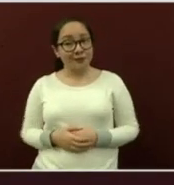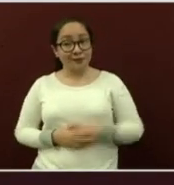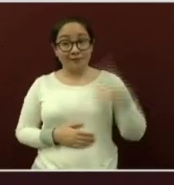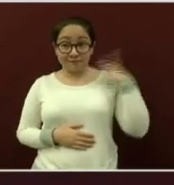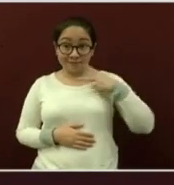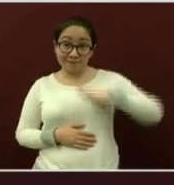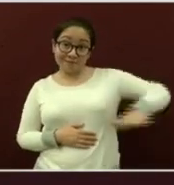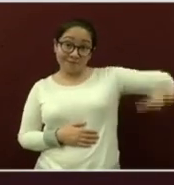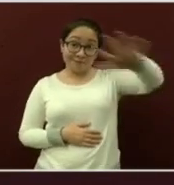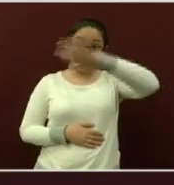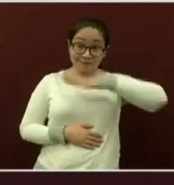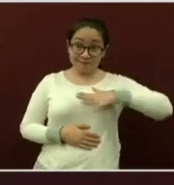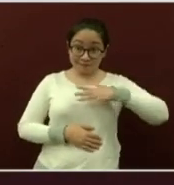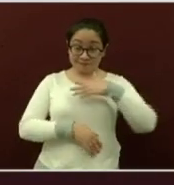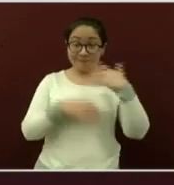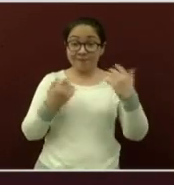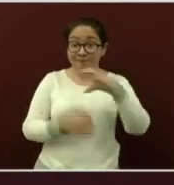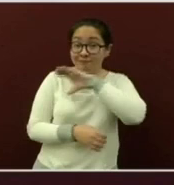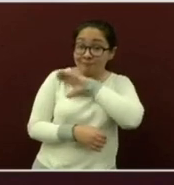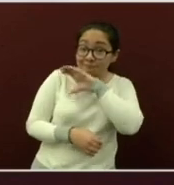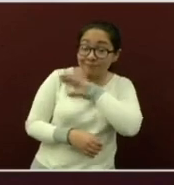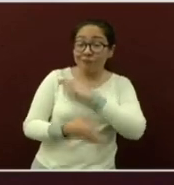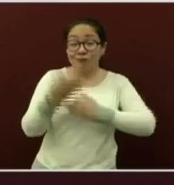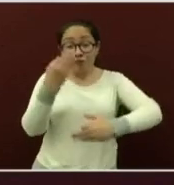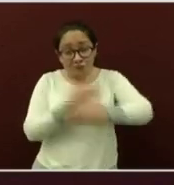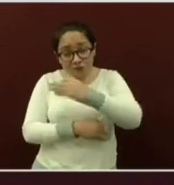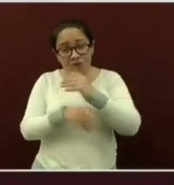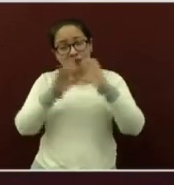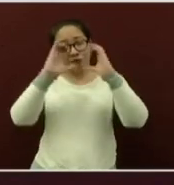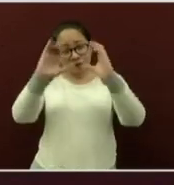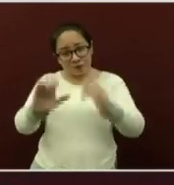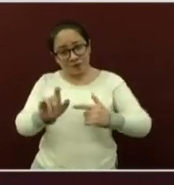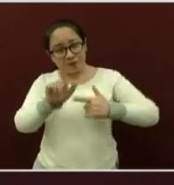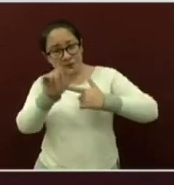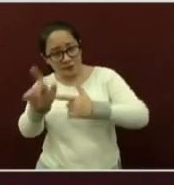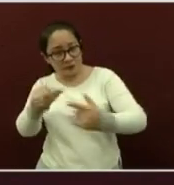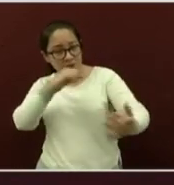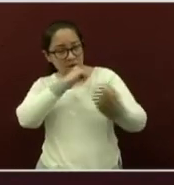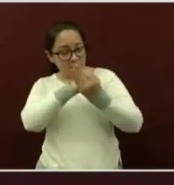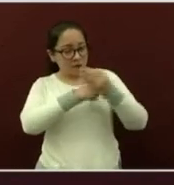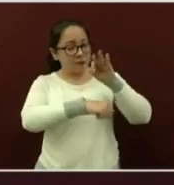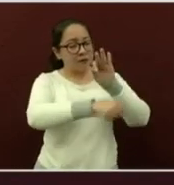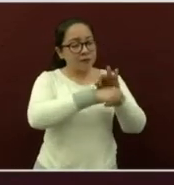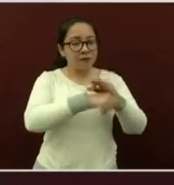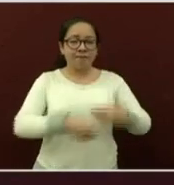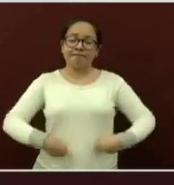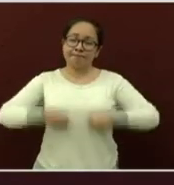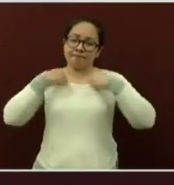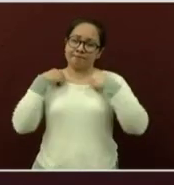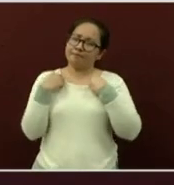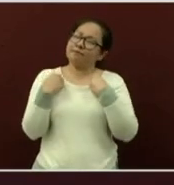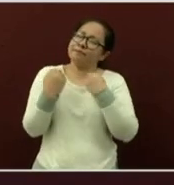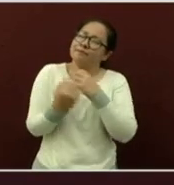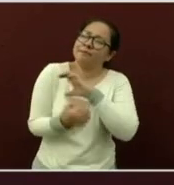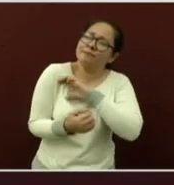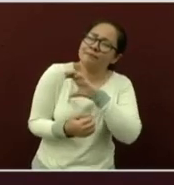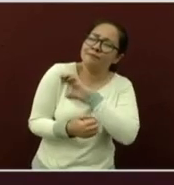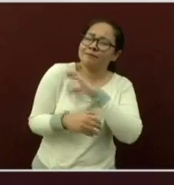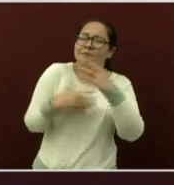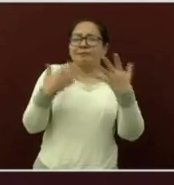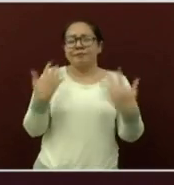familia veracruzana entre todos sigamos cuidando la salud y la vida de nuestros seres queridos